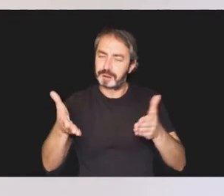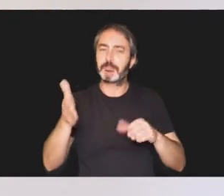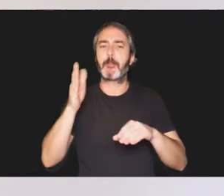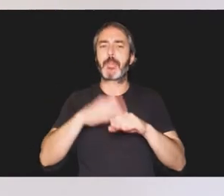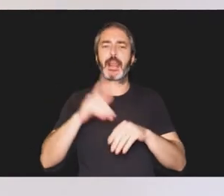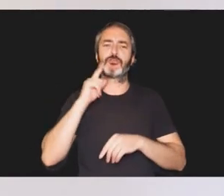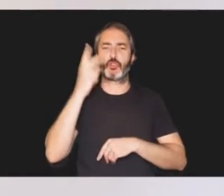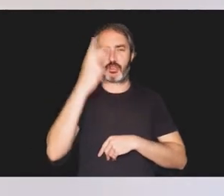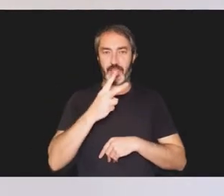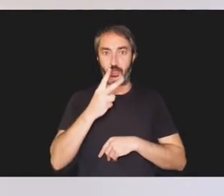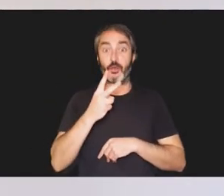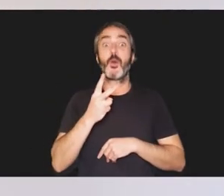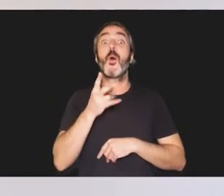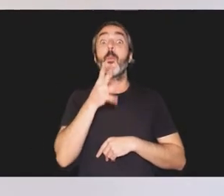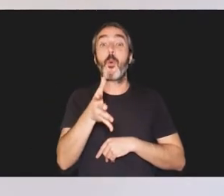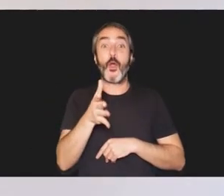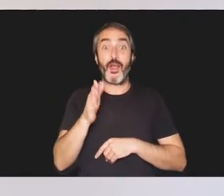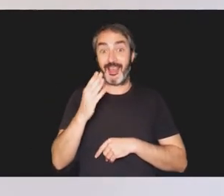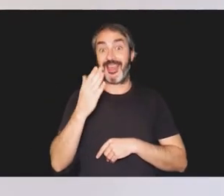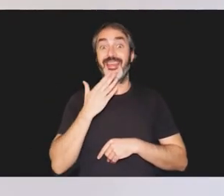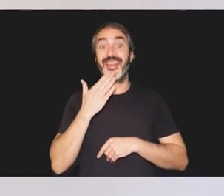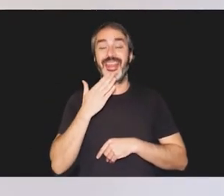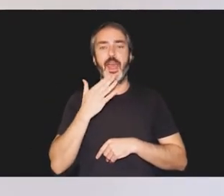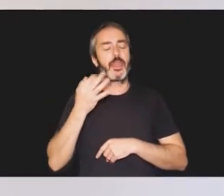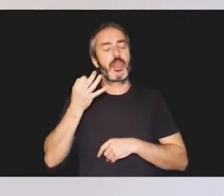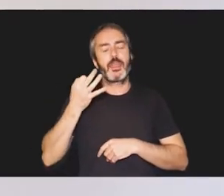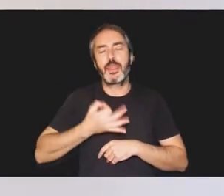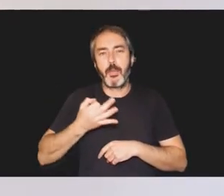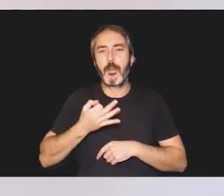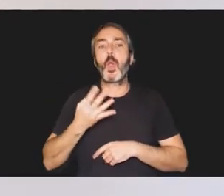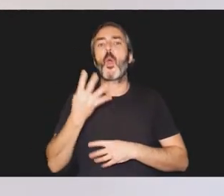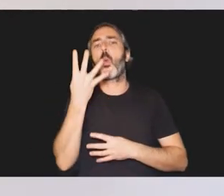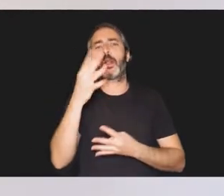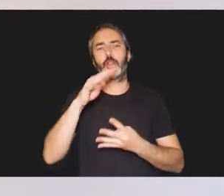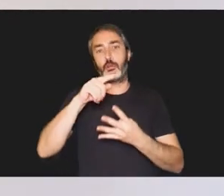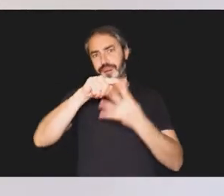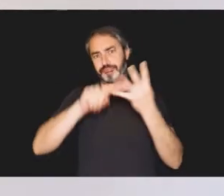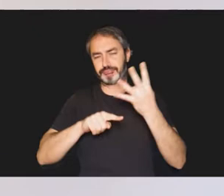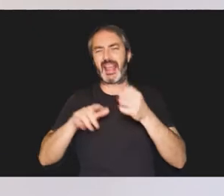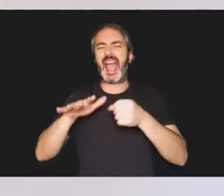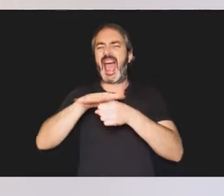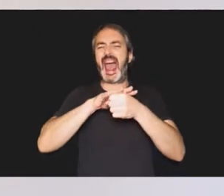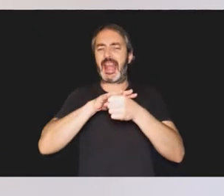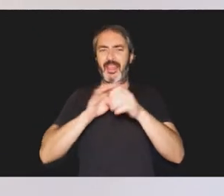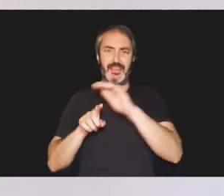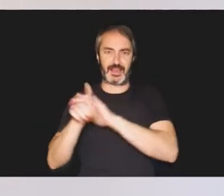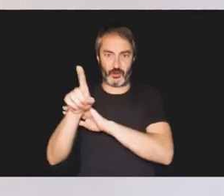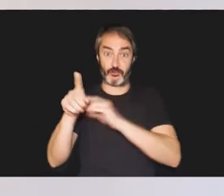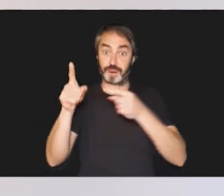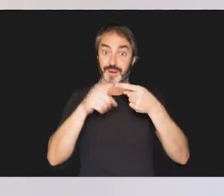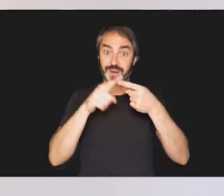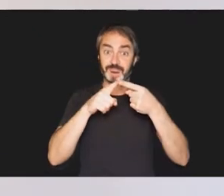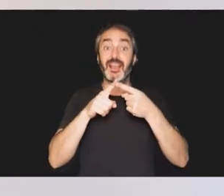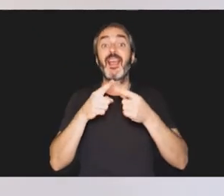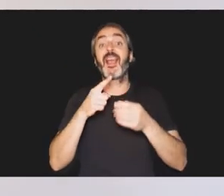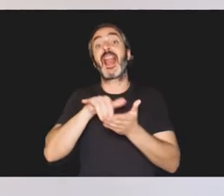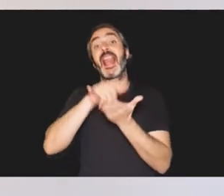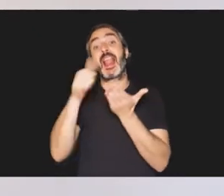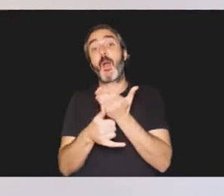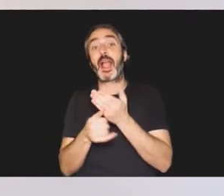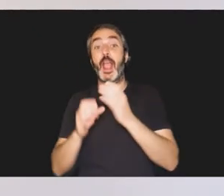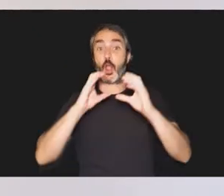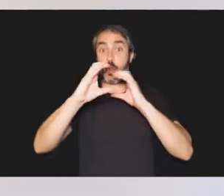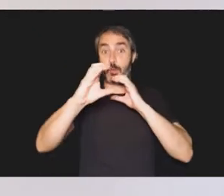sordoceguera? En estas edades es fundamental estimular las cuatro grandes áreas del desarrollo, que son el lenguaje y la